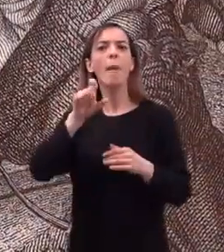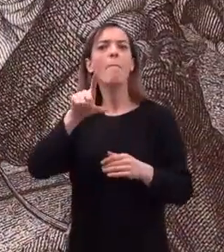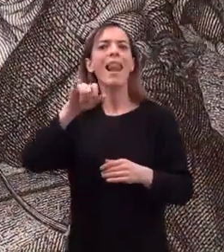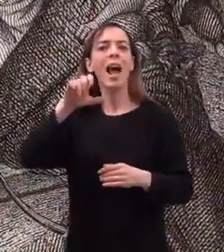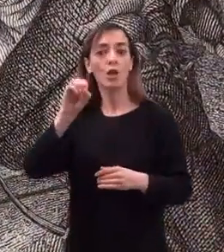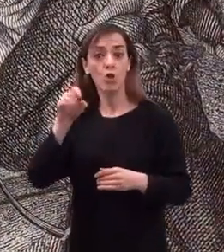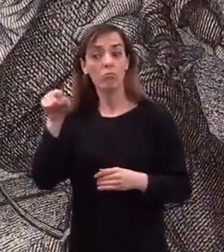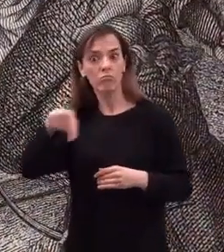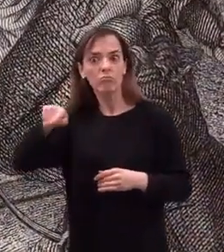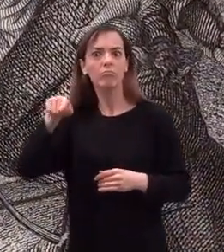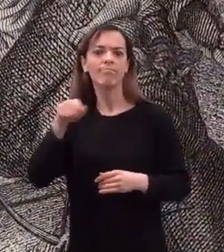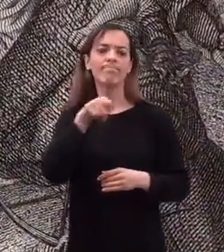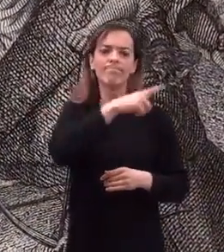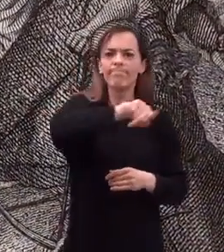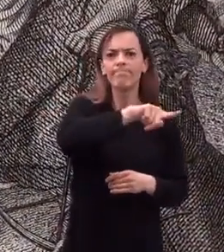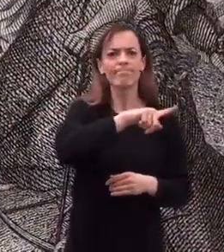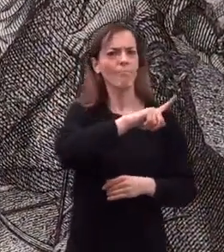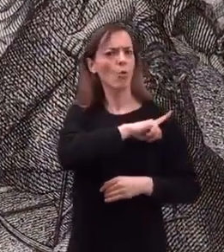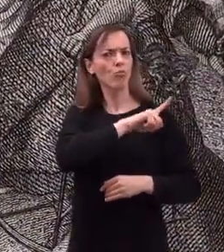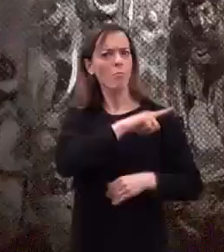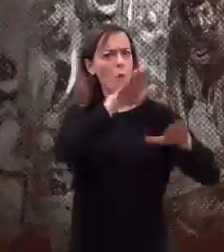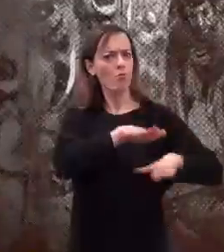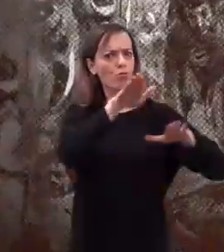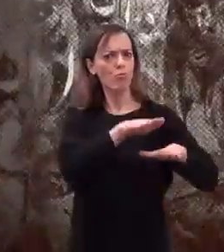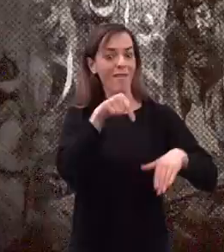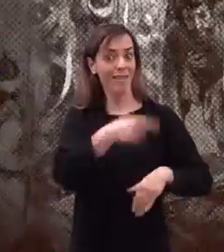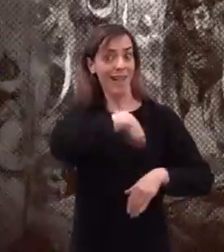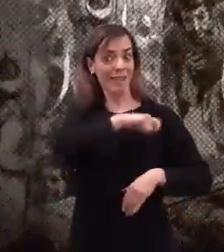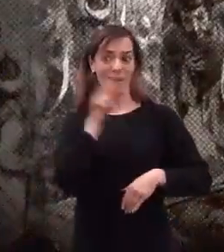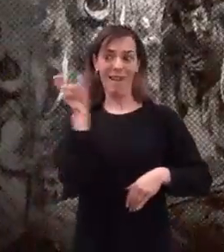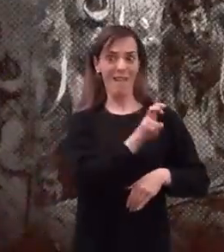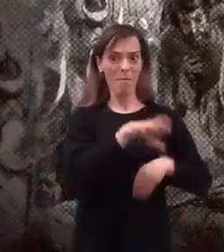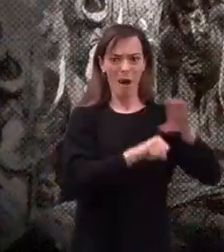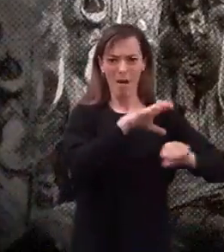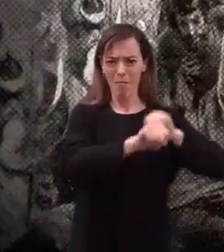derrotaron a las tropas musulmanas que habían invadido la península.